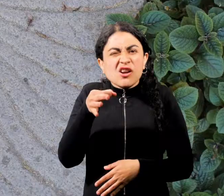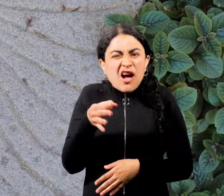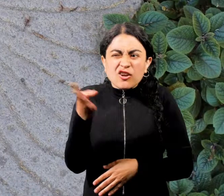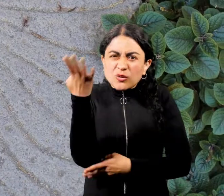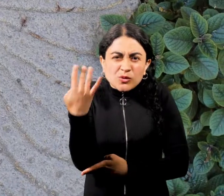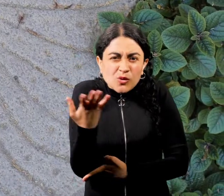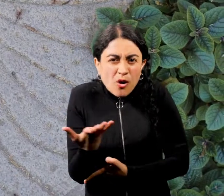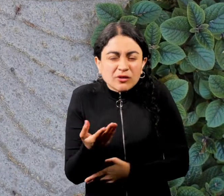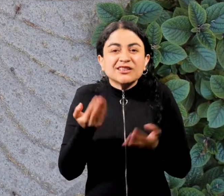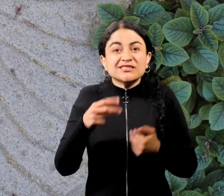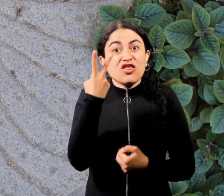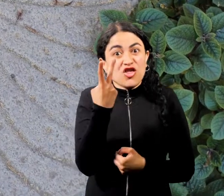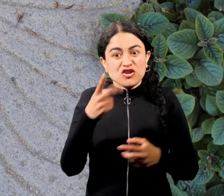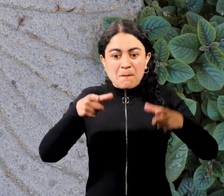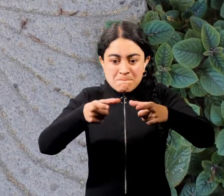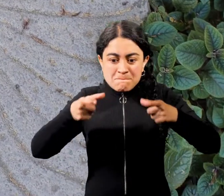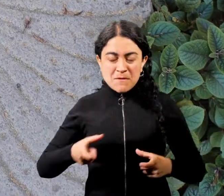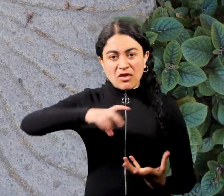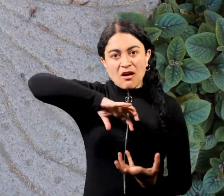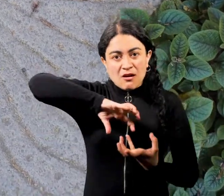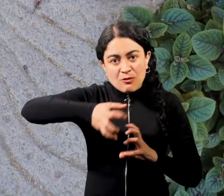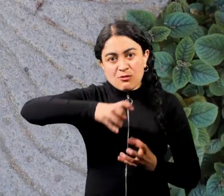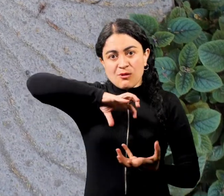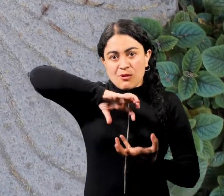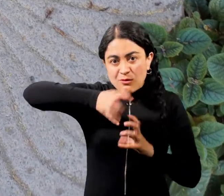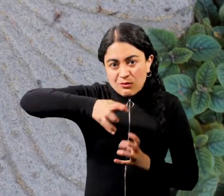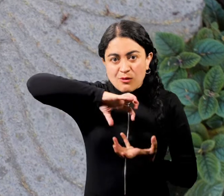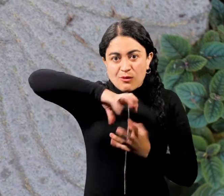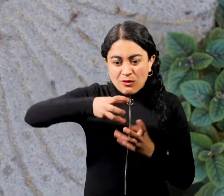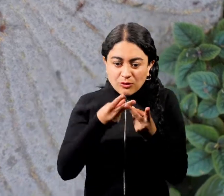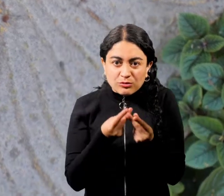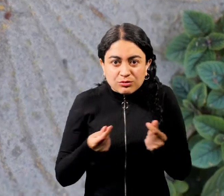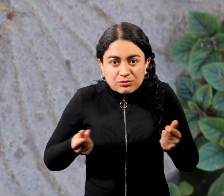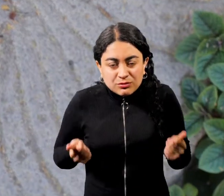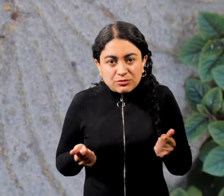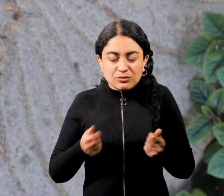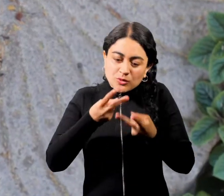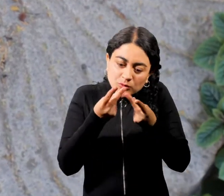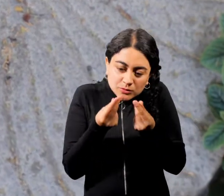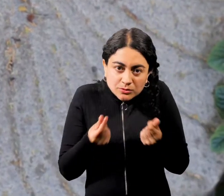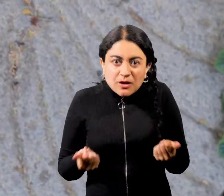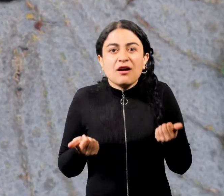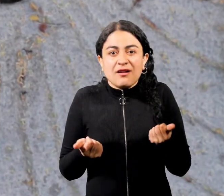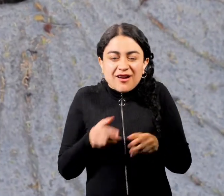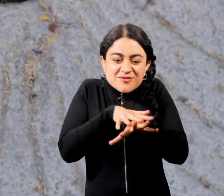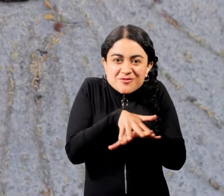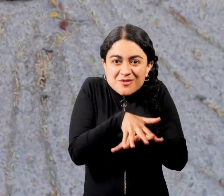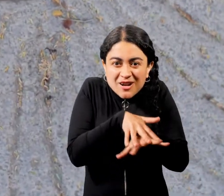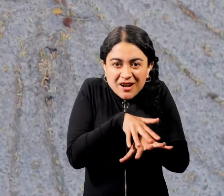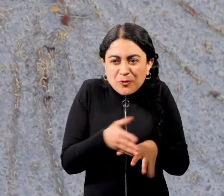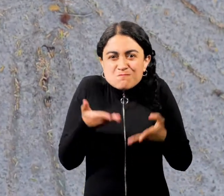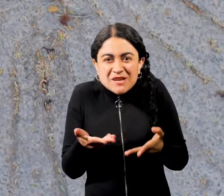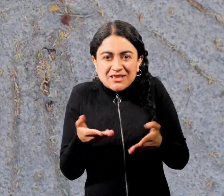Para moler granos se necesitan dos piedras de molino. Las piedras giran una contra la otra y los granos son triturados